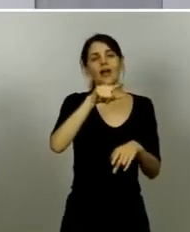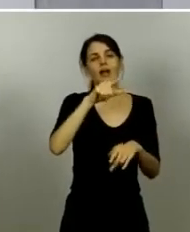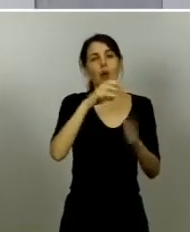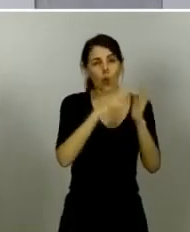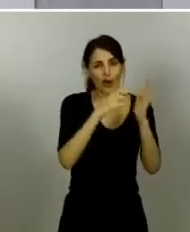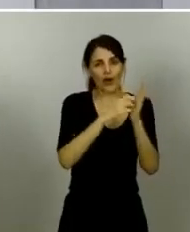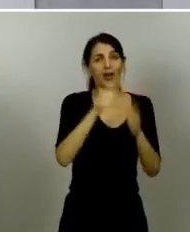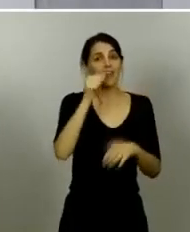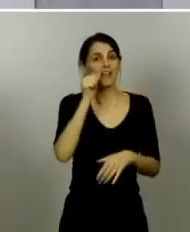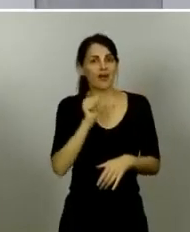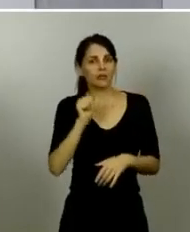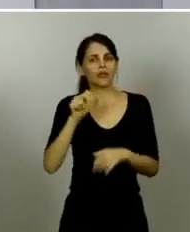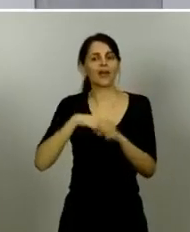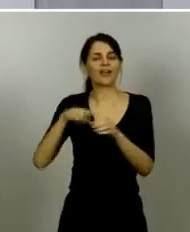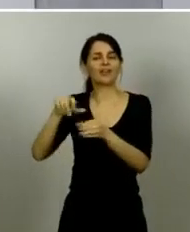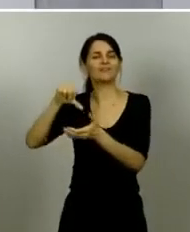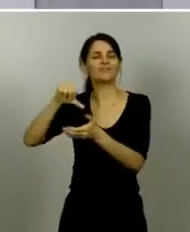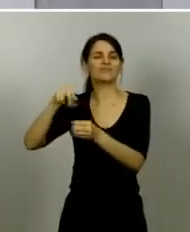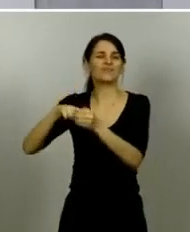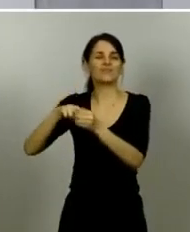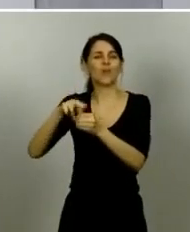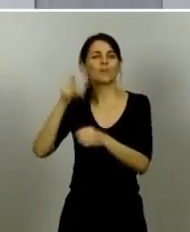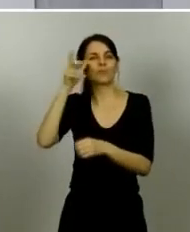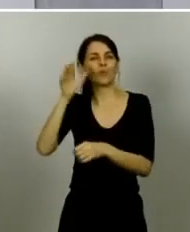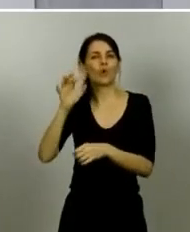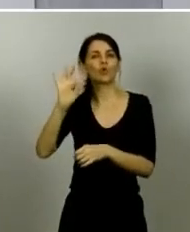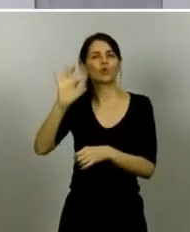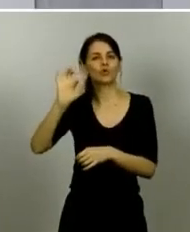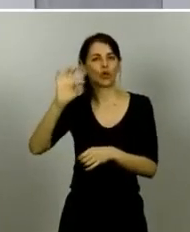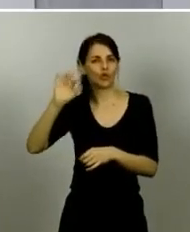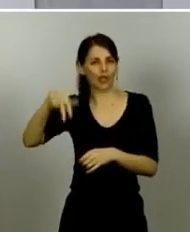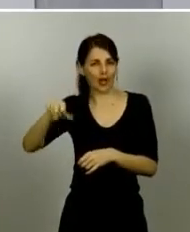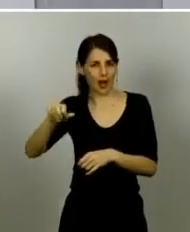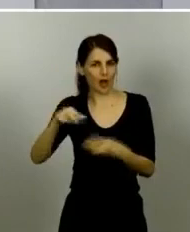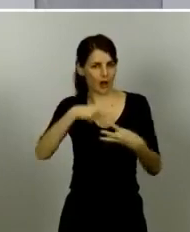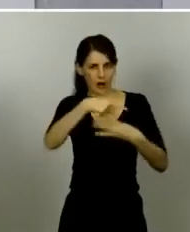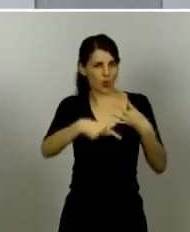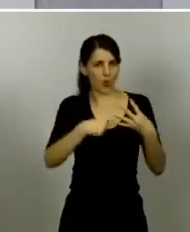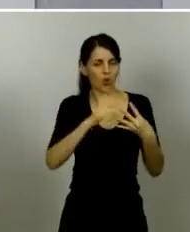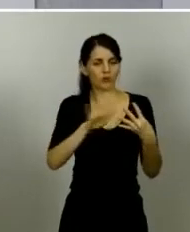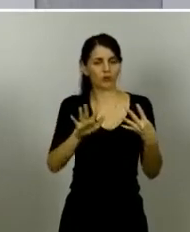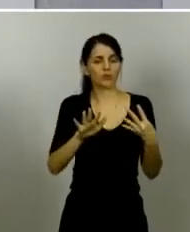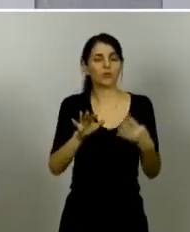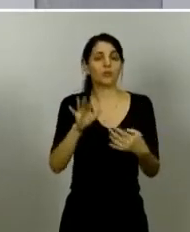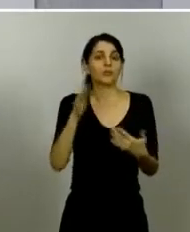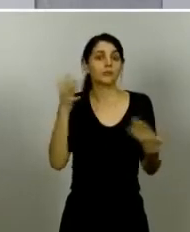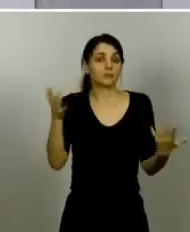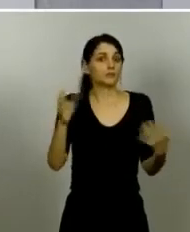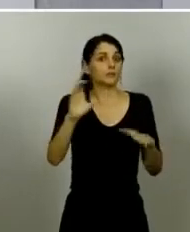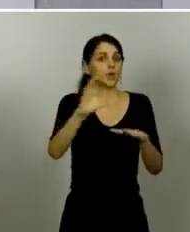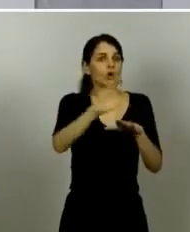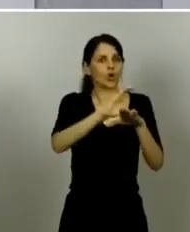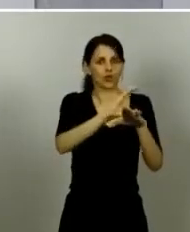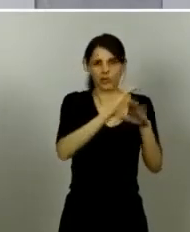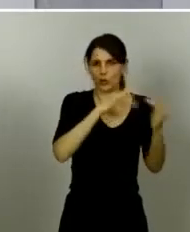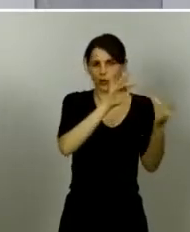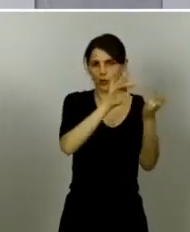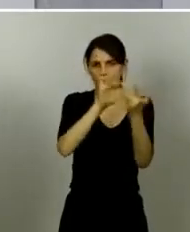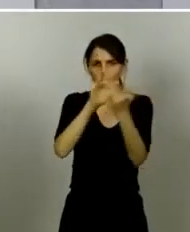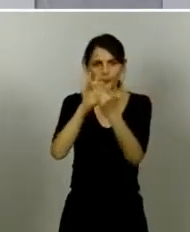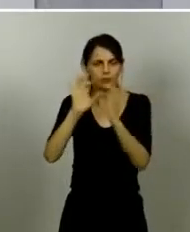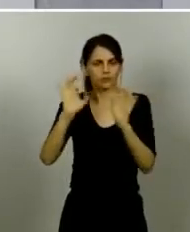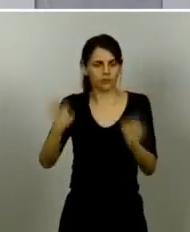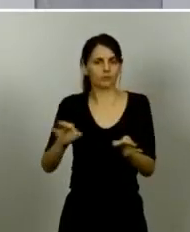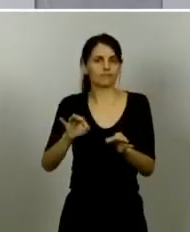claro que hemos hablado con todos los consejeros lo importante no es que yo hable con el consejero o que el consejero me llame lo importante es que los